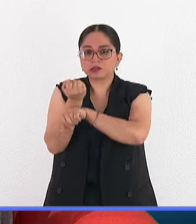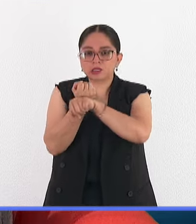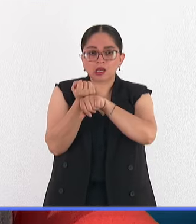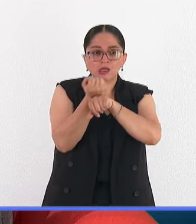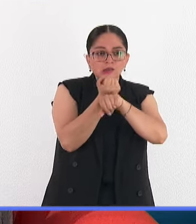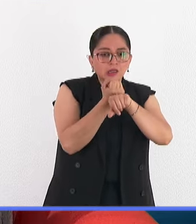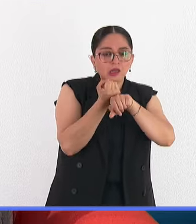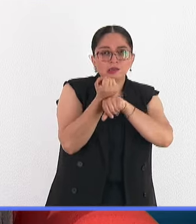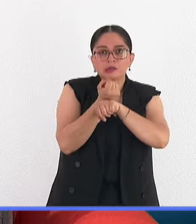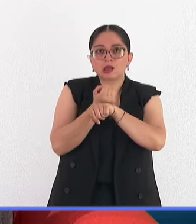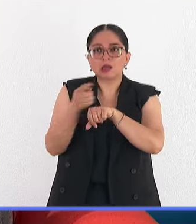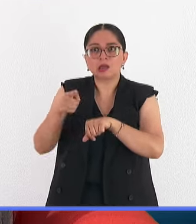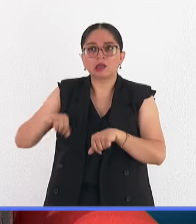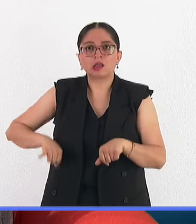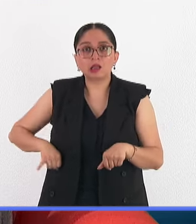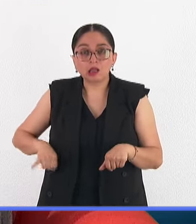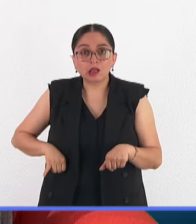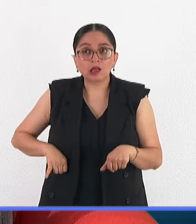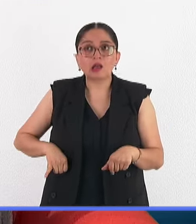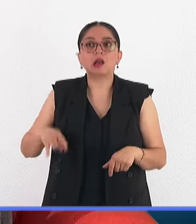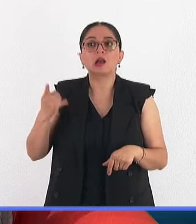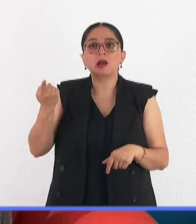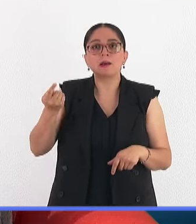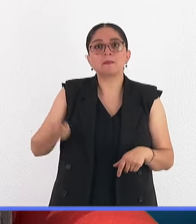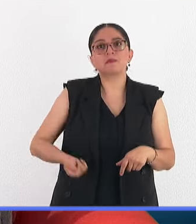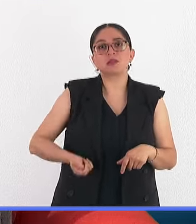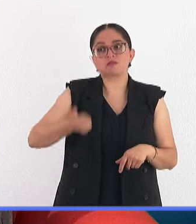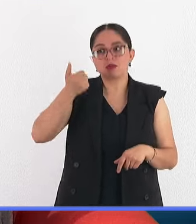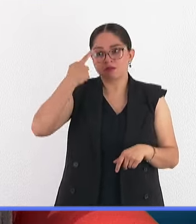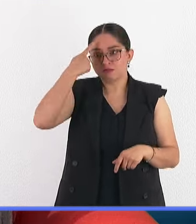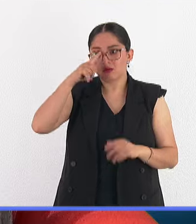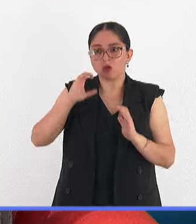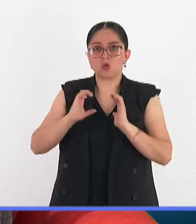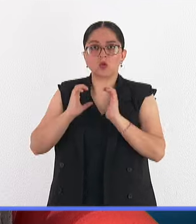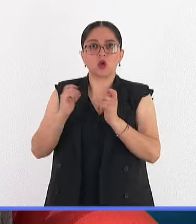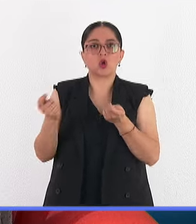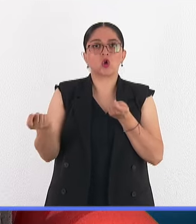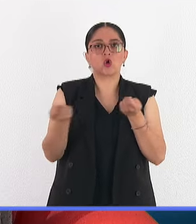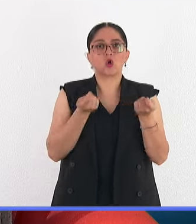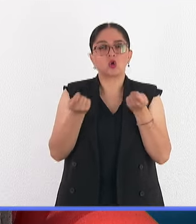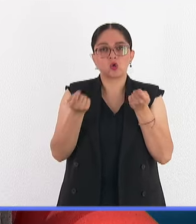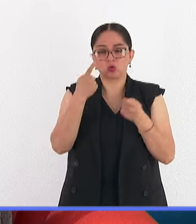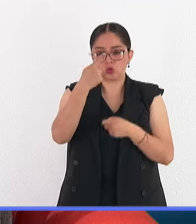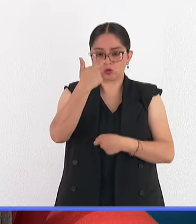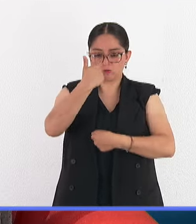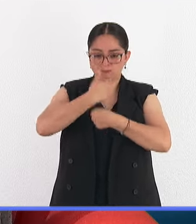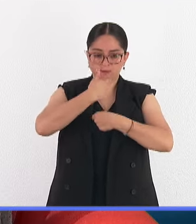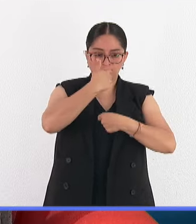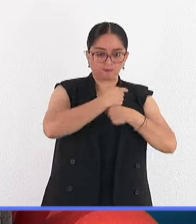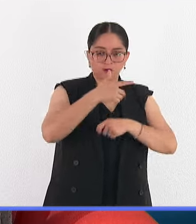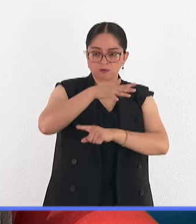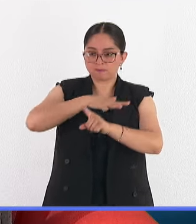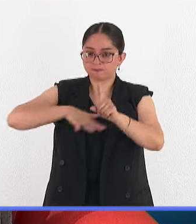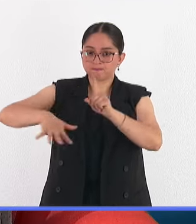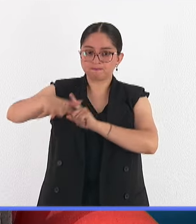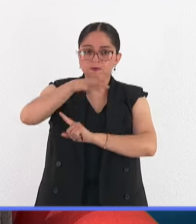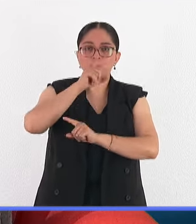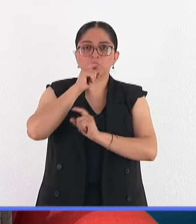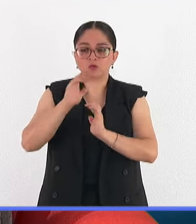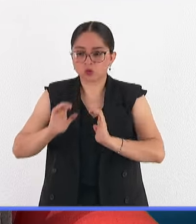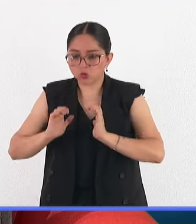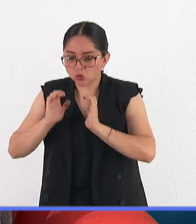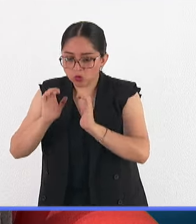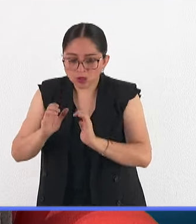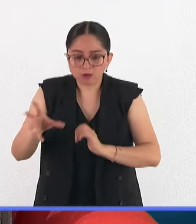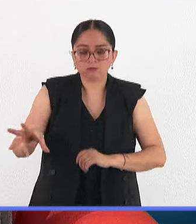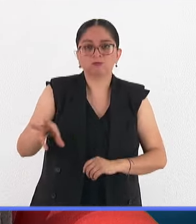entonces donde pueden desarrollarse y el primer paso para prevenir y para controlar es la observación en nuestros entornos más cercanos, con